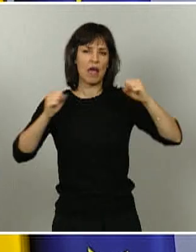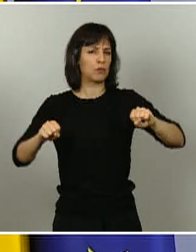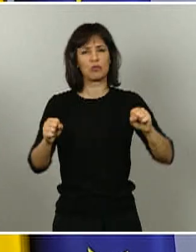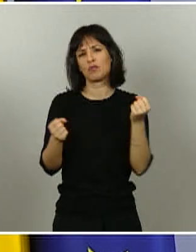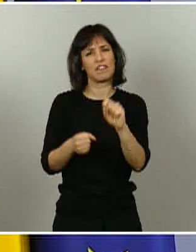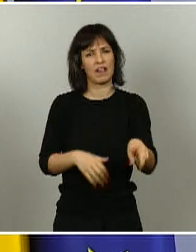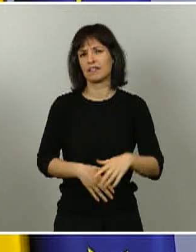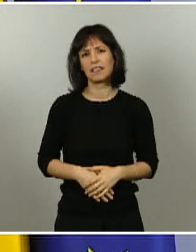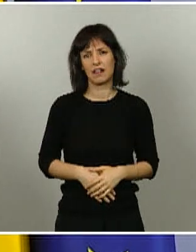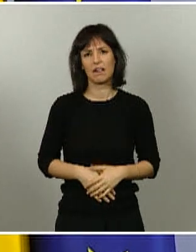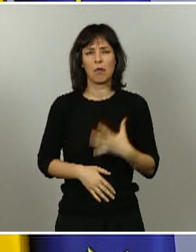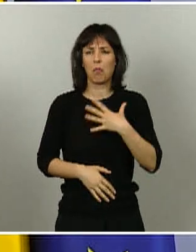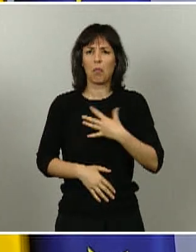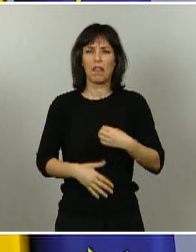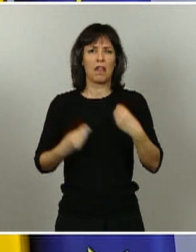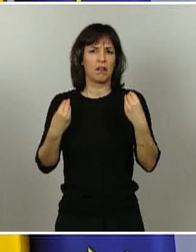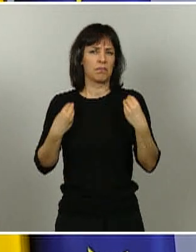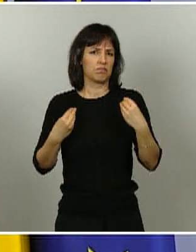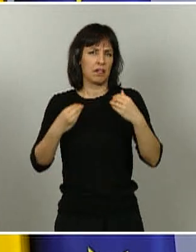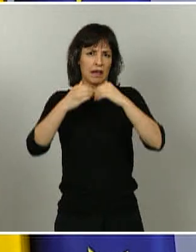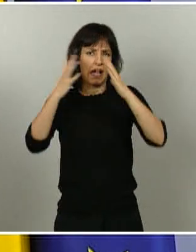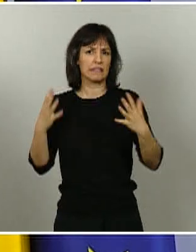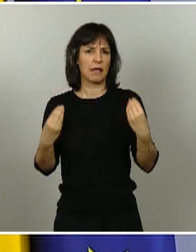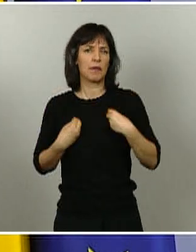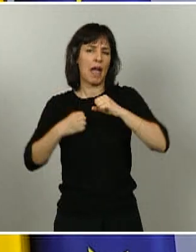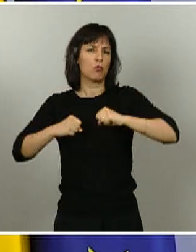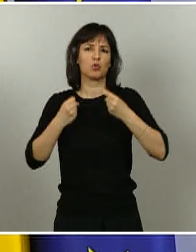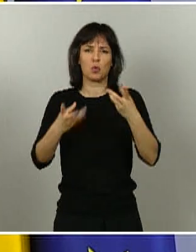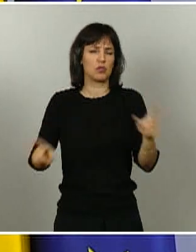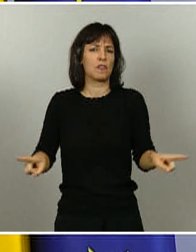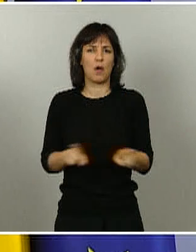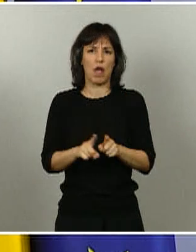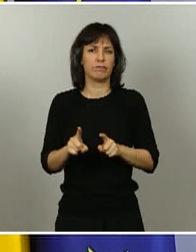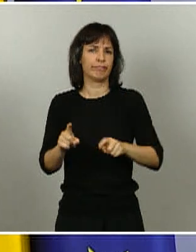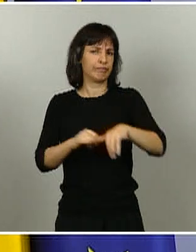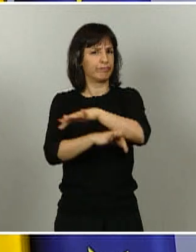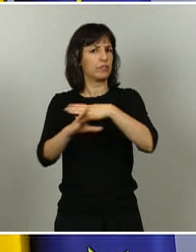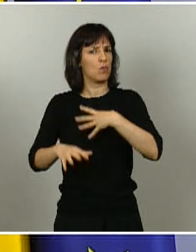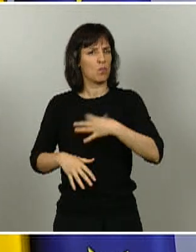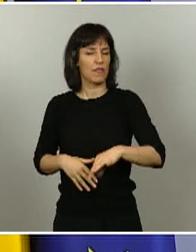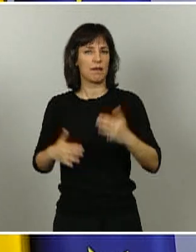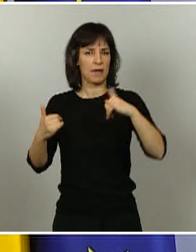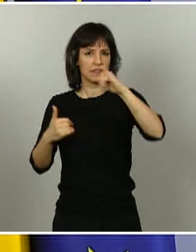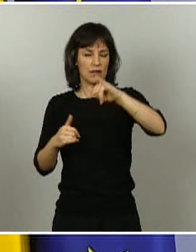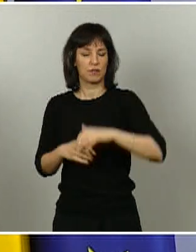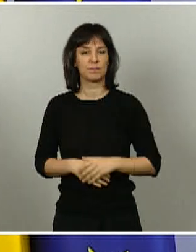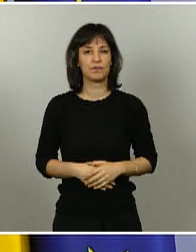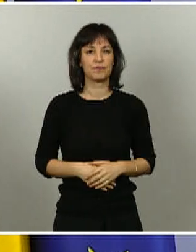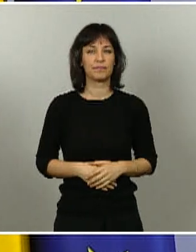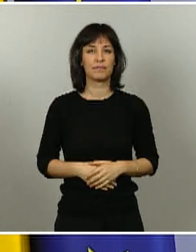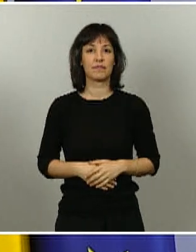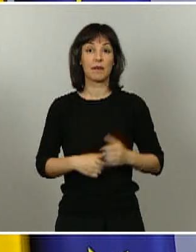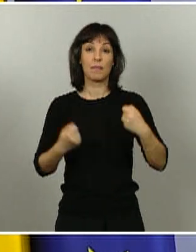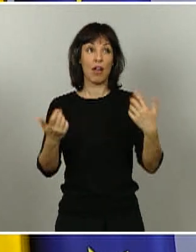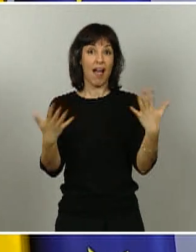todos los convivientes que habiten en la misma unidad familiar. Se podrá también autorizar mercado traje libre o de venta